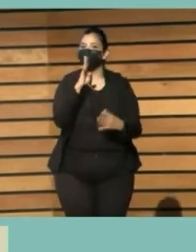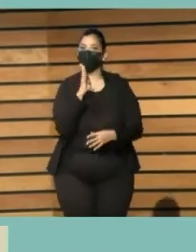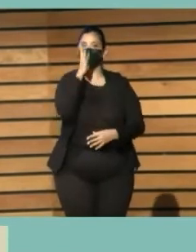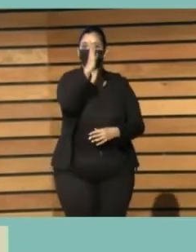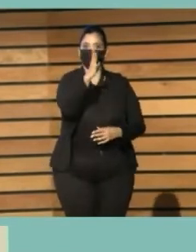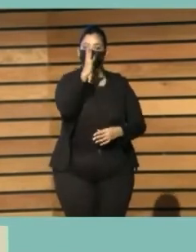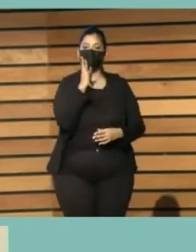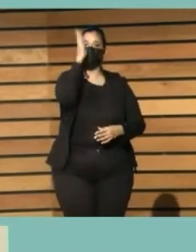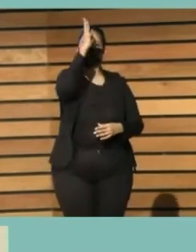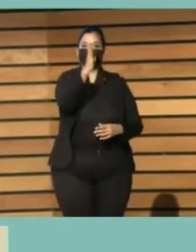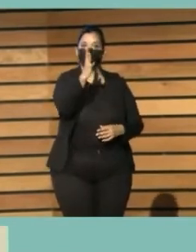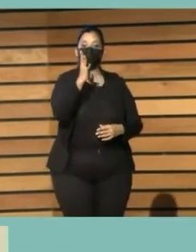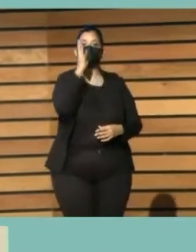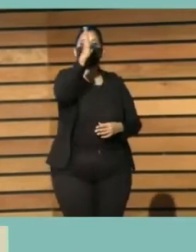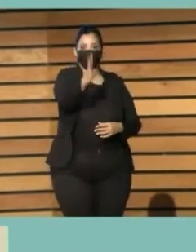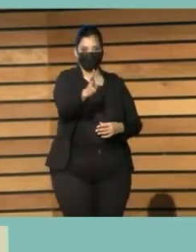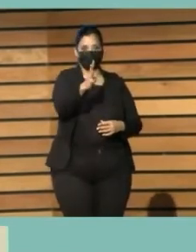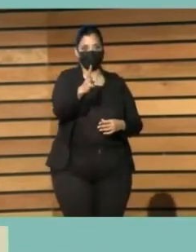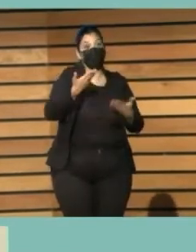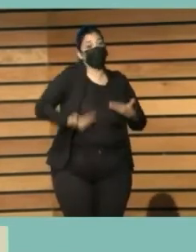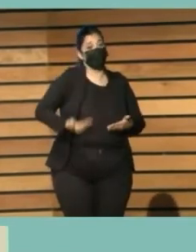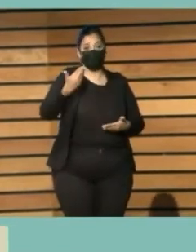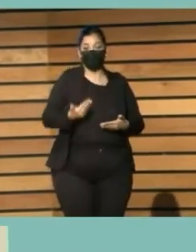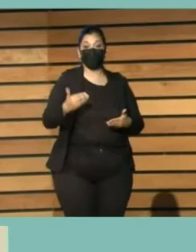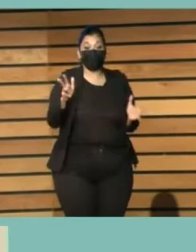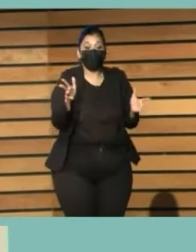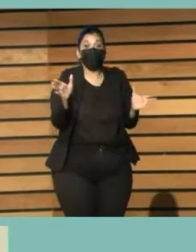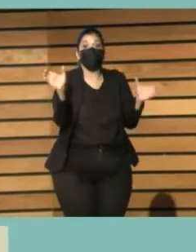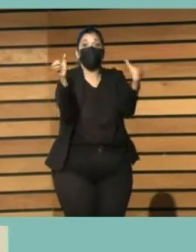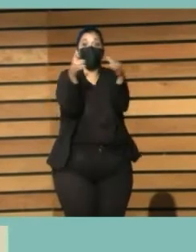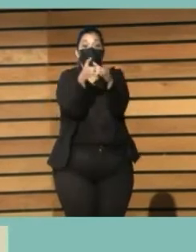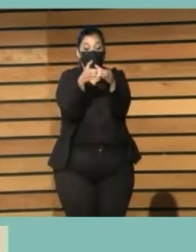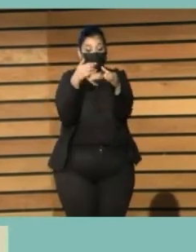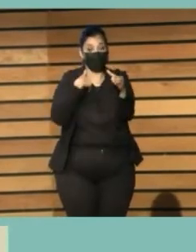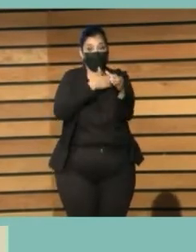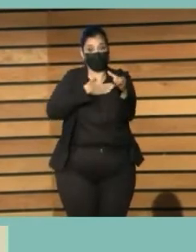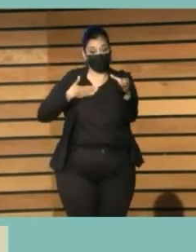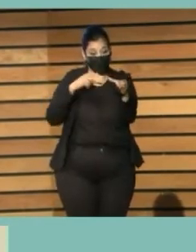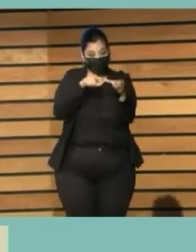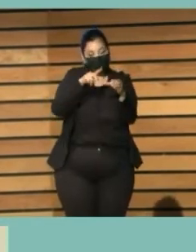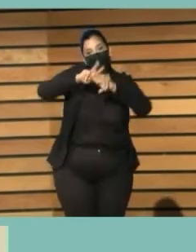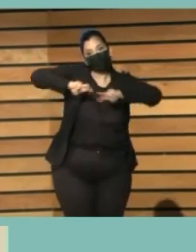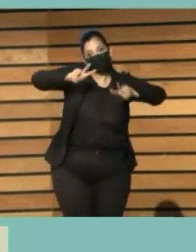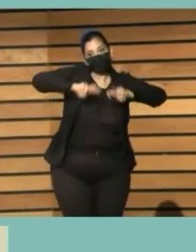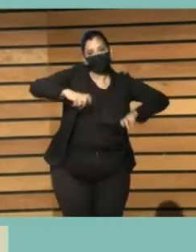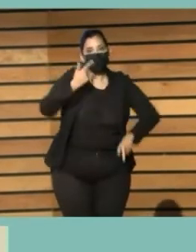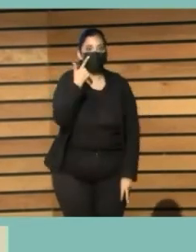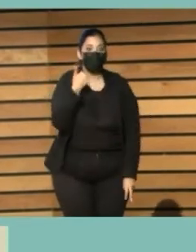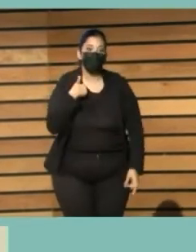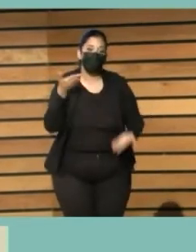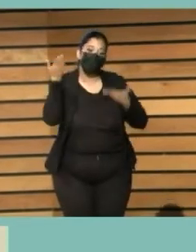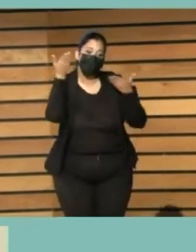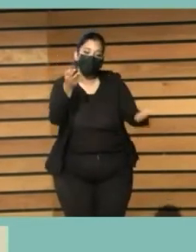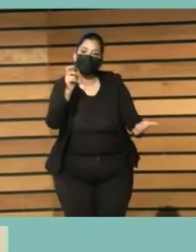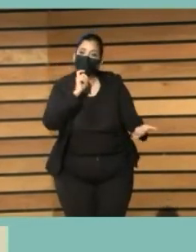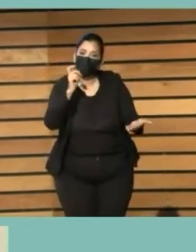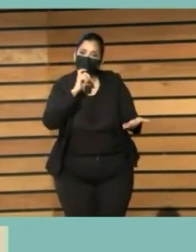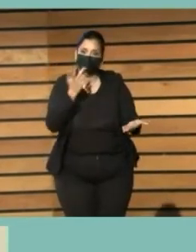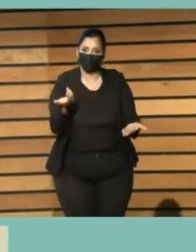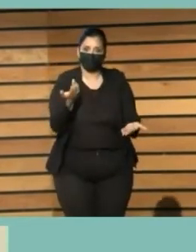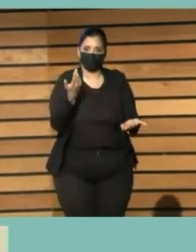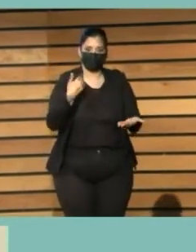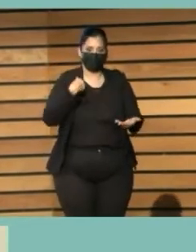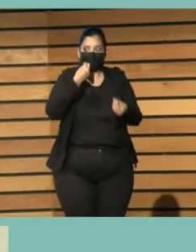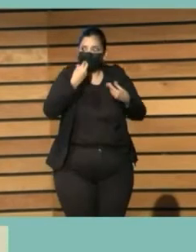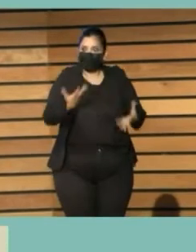el conocer la comunidad. Es donde me quiero posicionar como biblioteca. Y bueno,